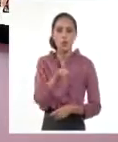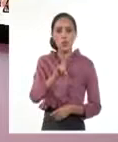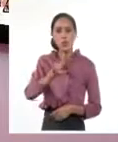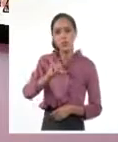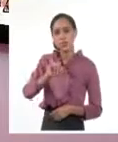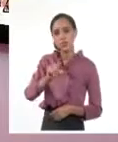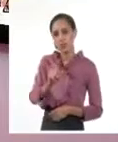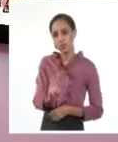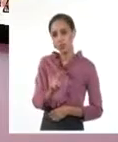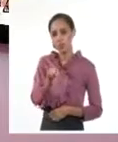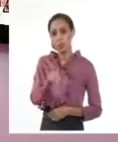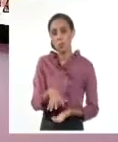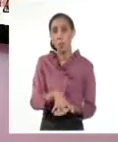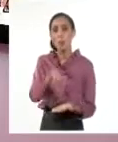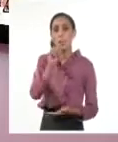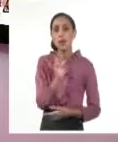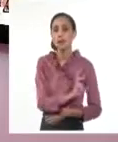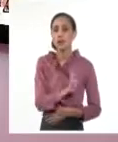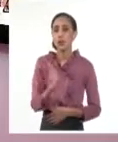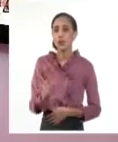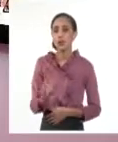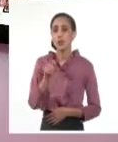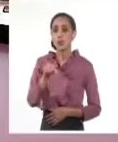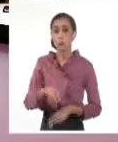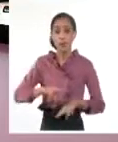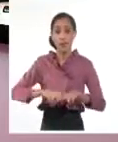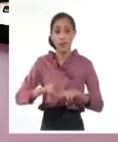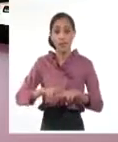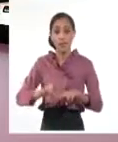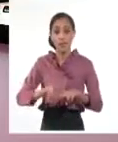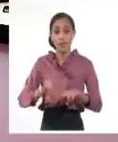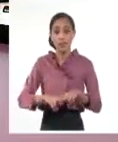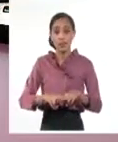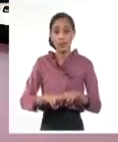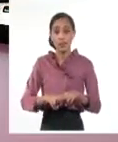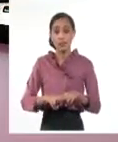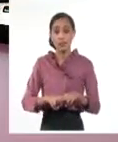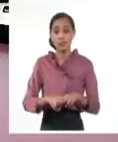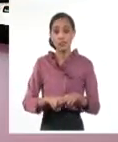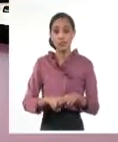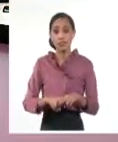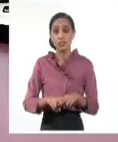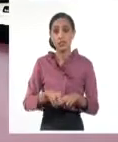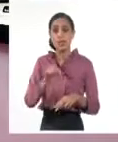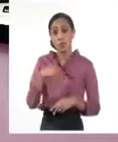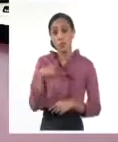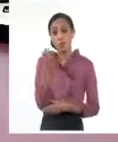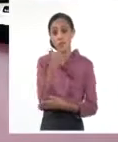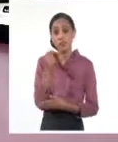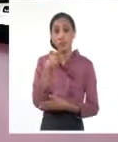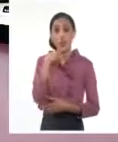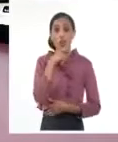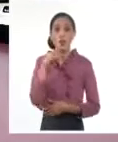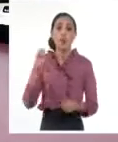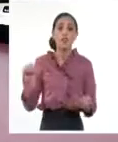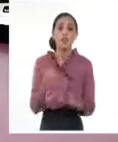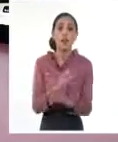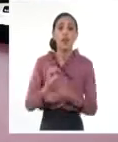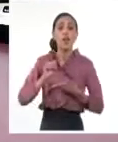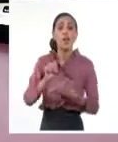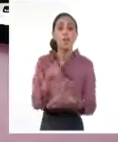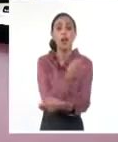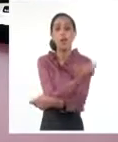en la plaza de la revolución habanera se elevó en lo alto la bandera roja y blanca de la campaña de